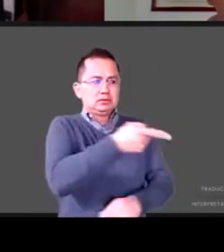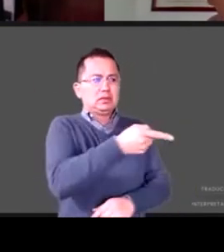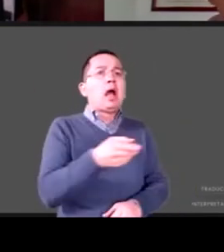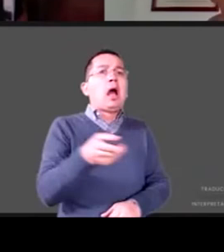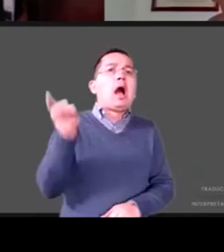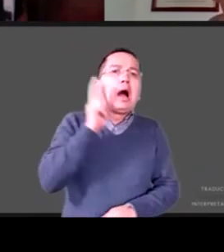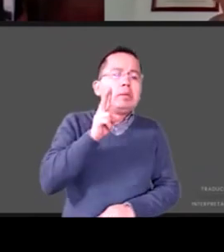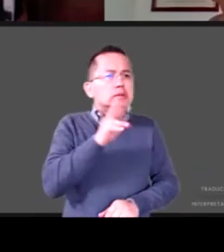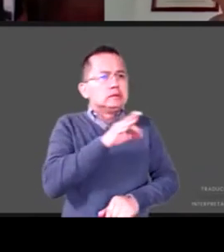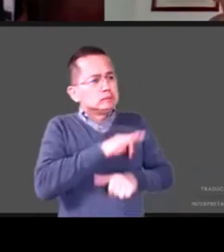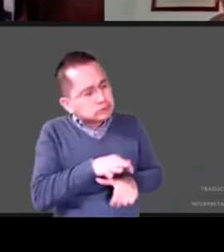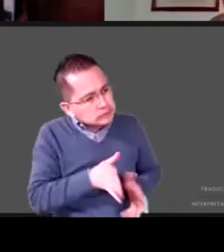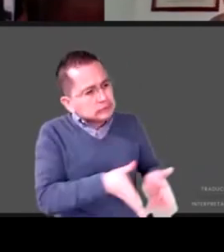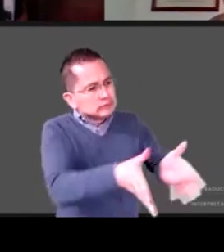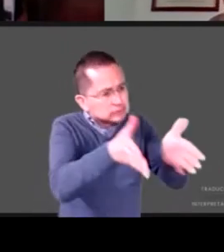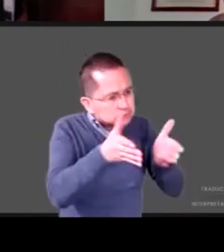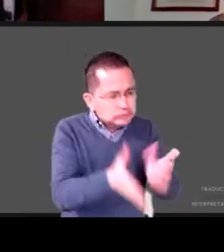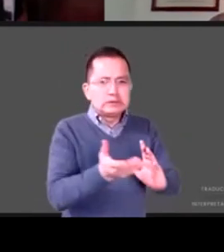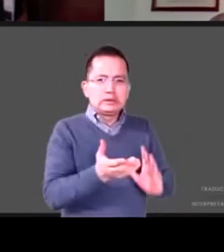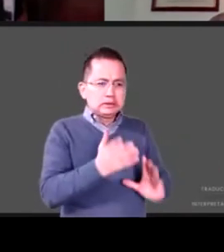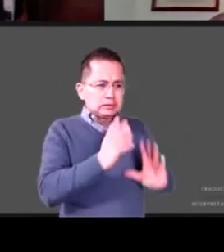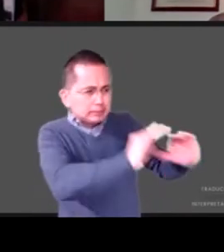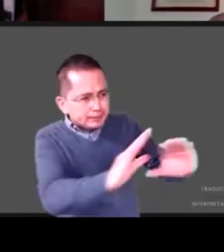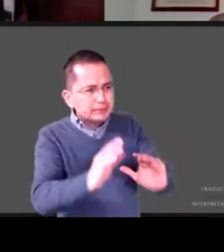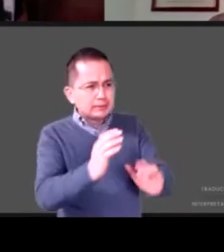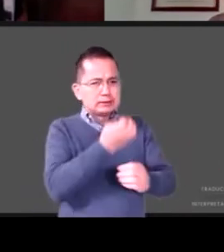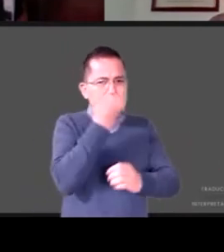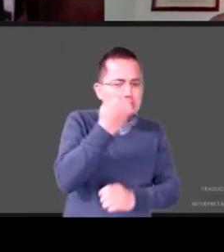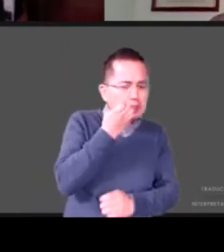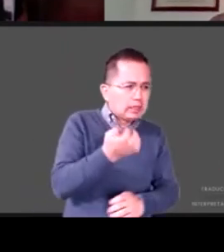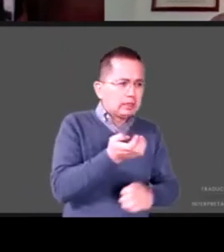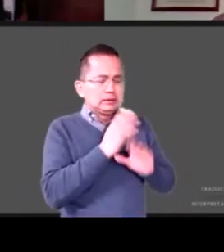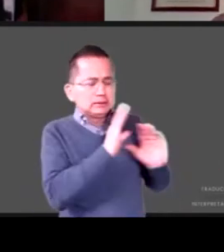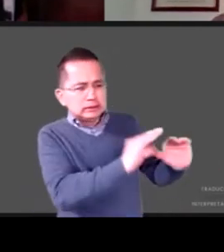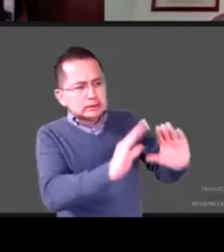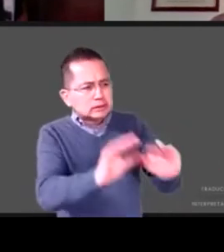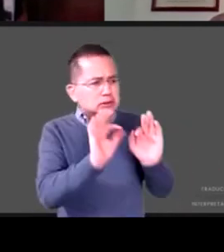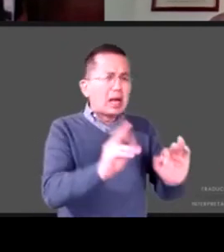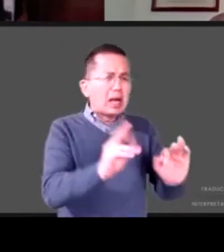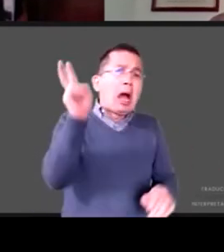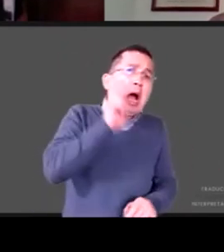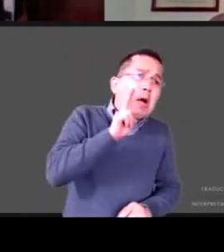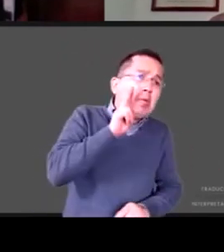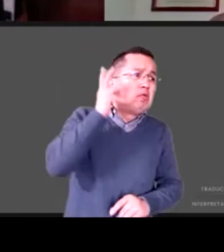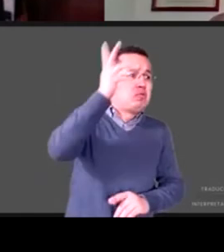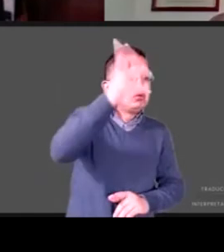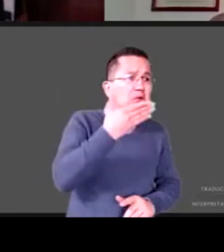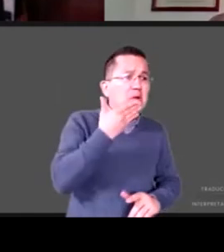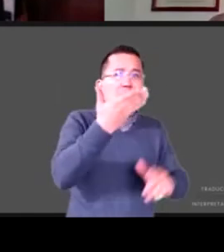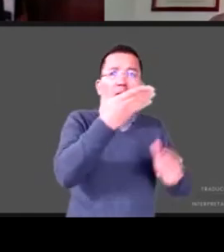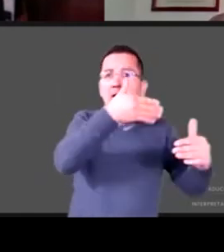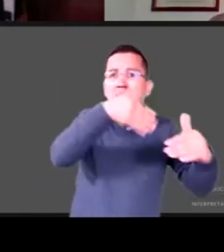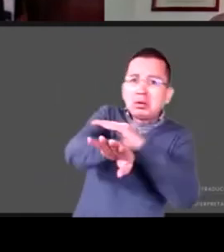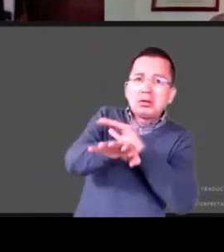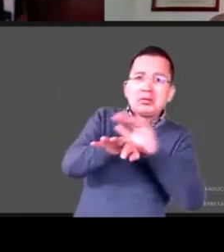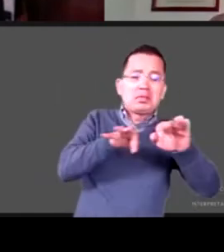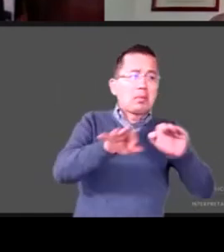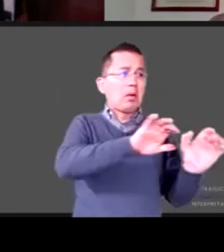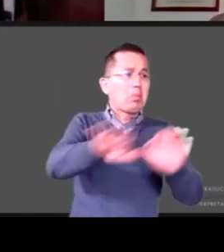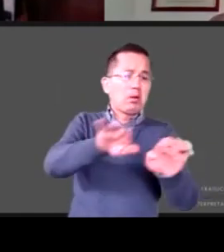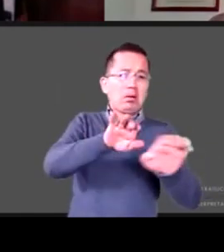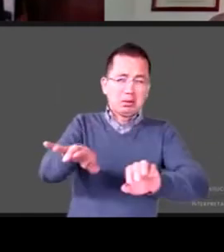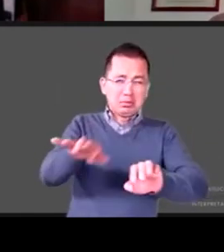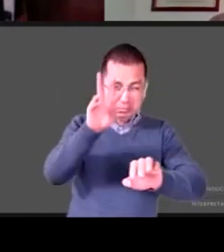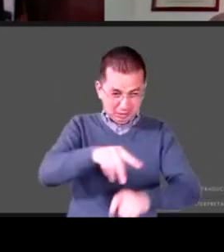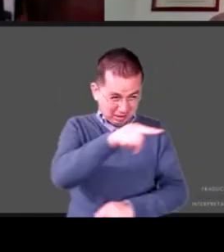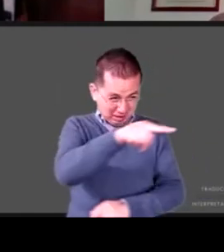capital y a ver si los mercados se expanden para contratarlos en condiciones dignas eso no va a ocurrir por lo menos en esta generación por